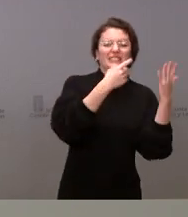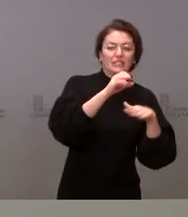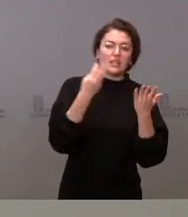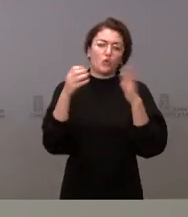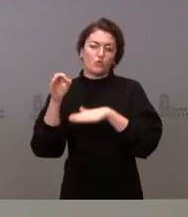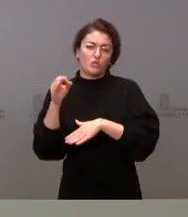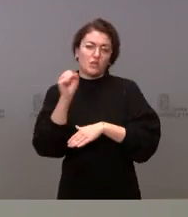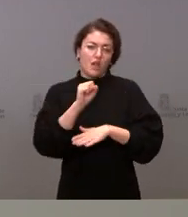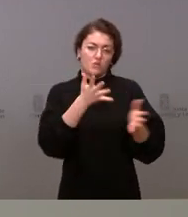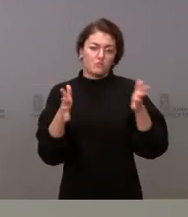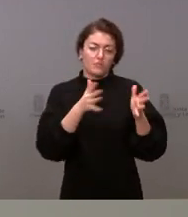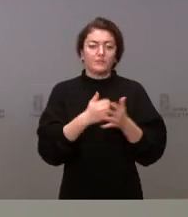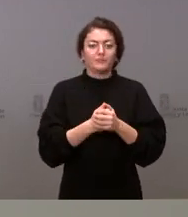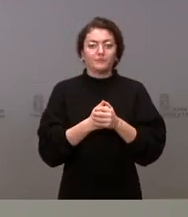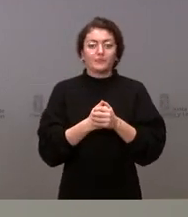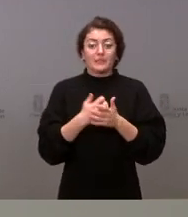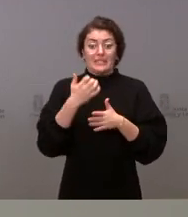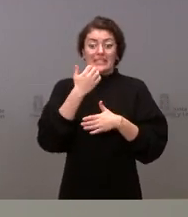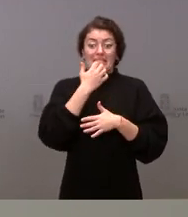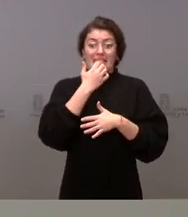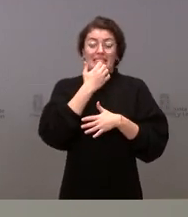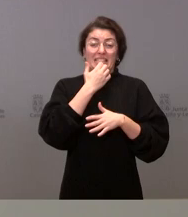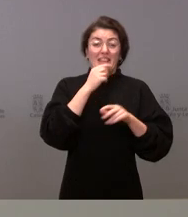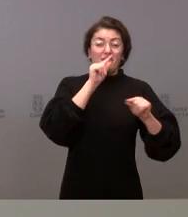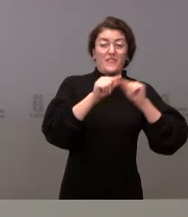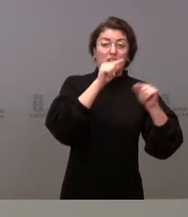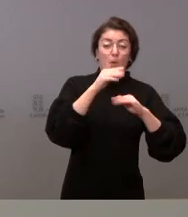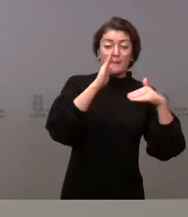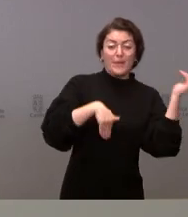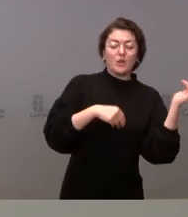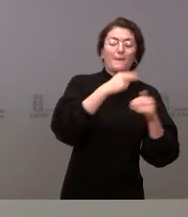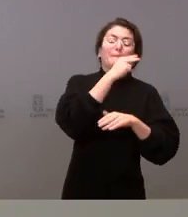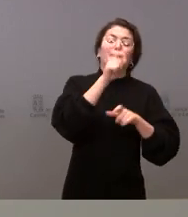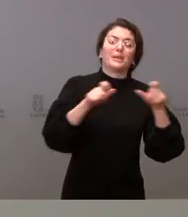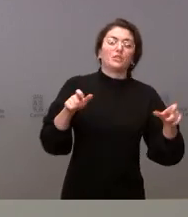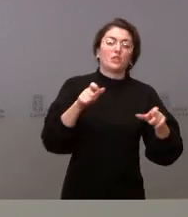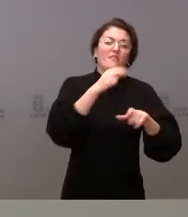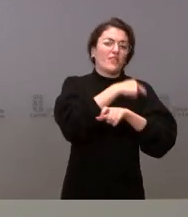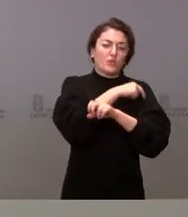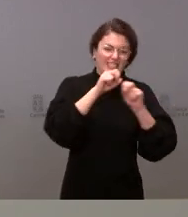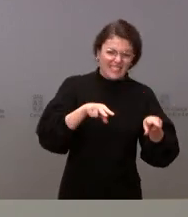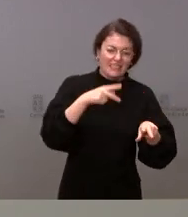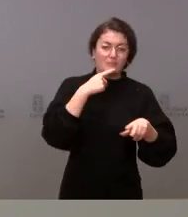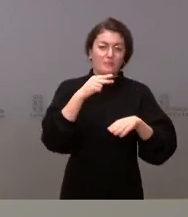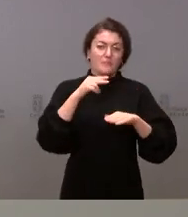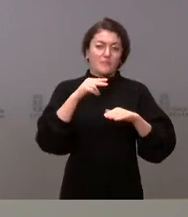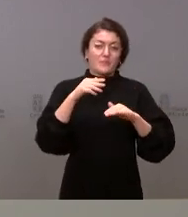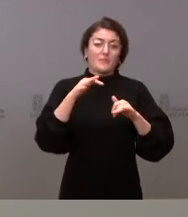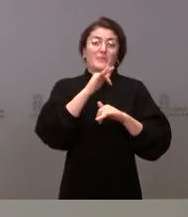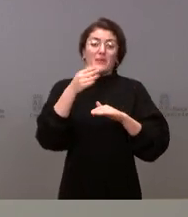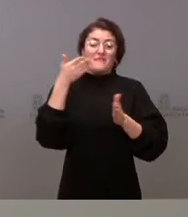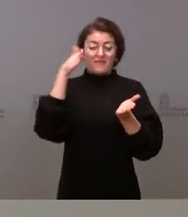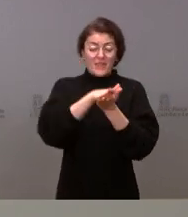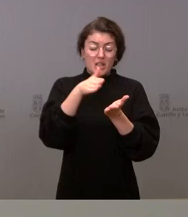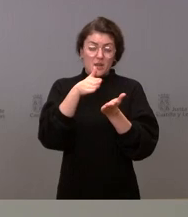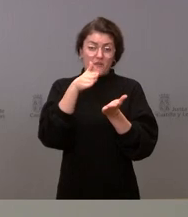8 veces menor en las personas vacunadas. El riesgo de hospitalización es 18 veces menor. Y el riesgo de fallecimiento es 25